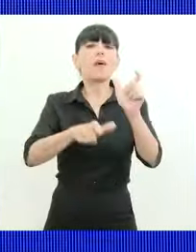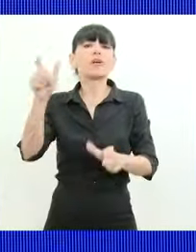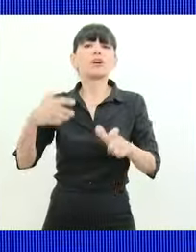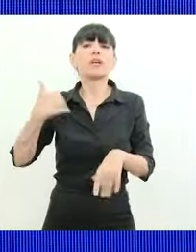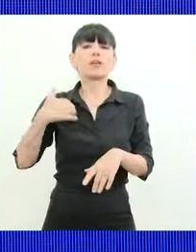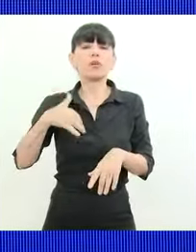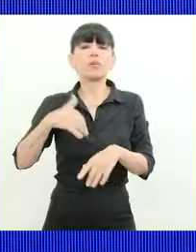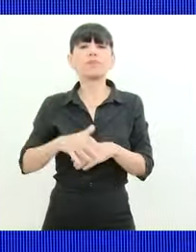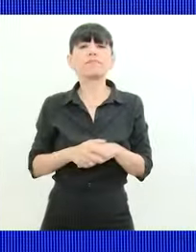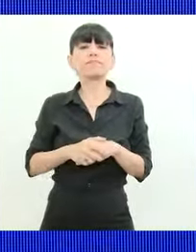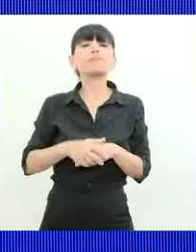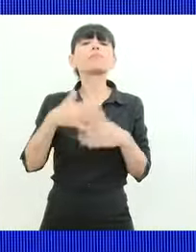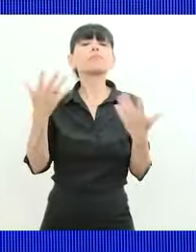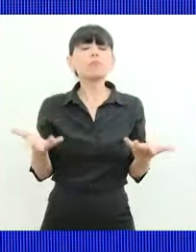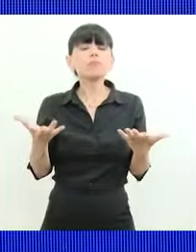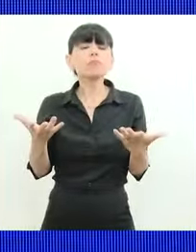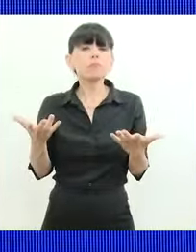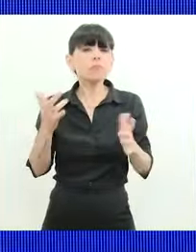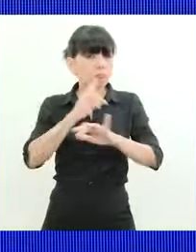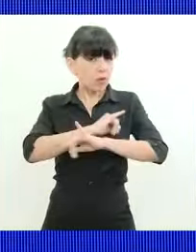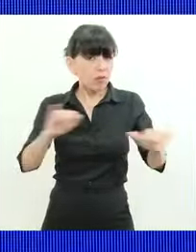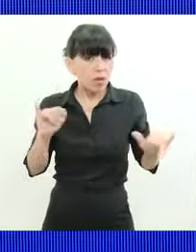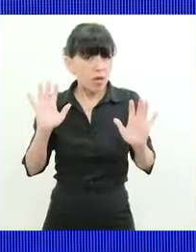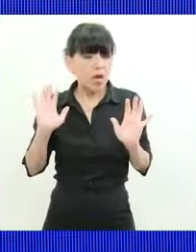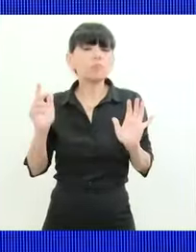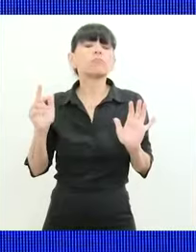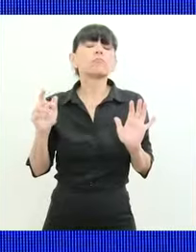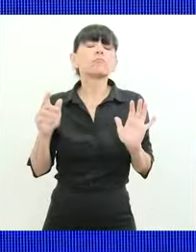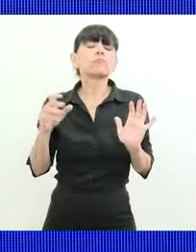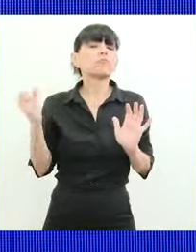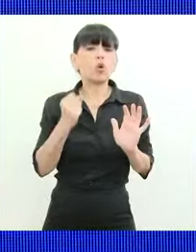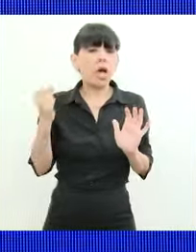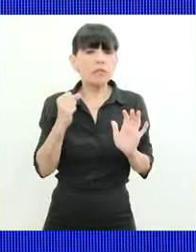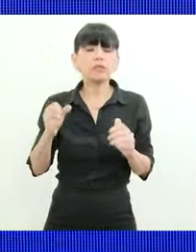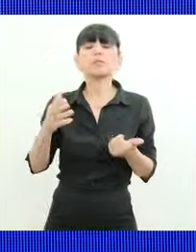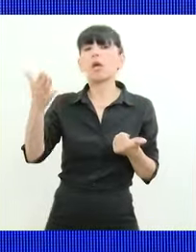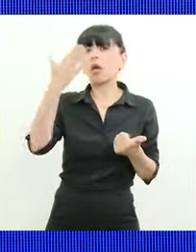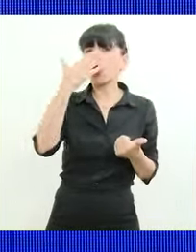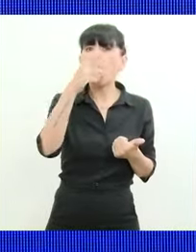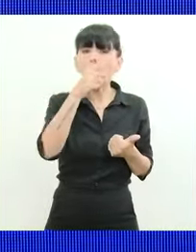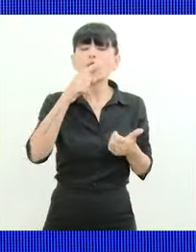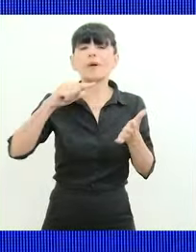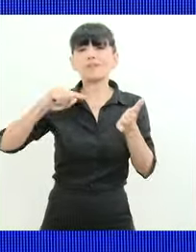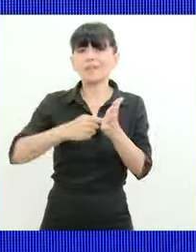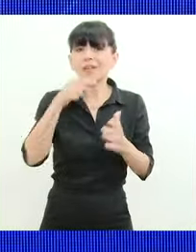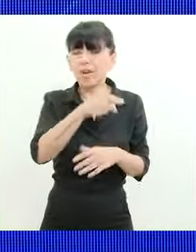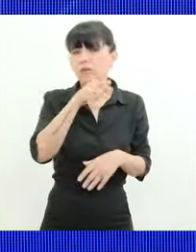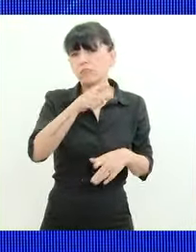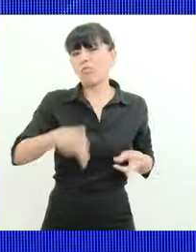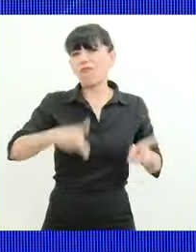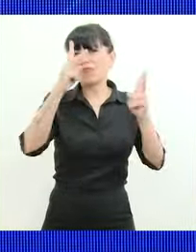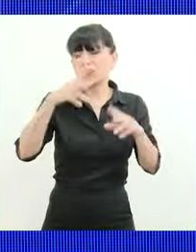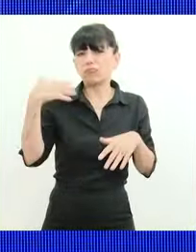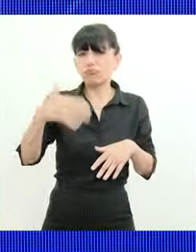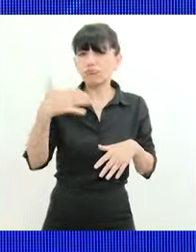personalmente lo plantee públicamente en Rosario y lo reitero Central Córdoba histórico edificio de